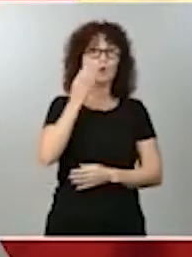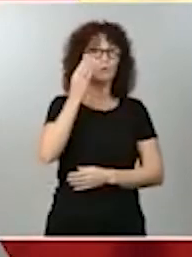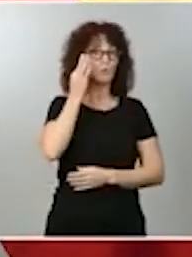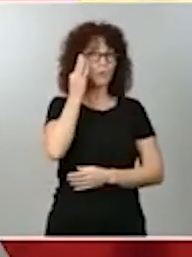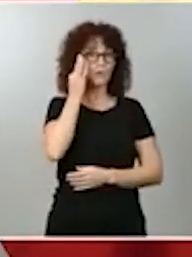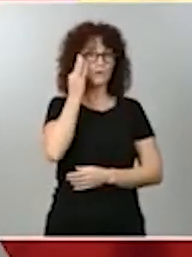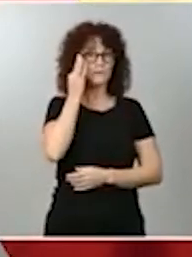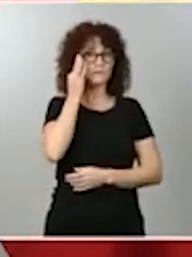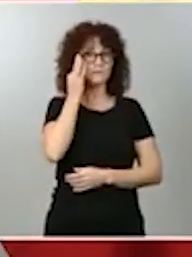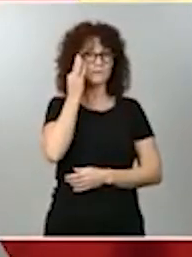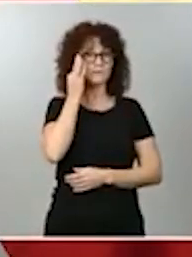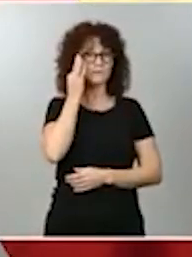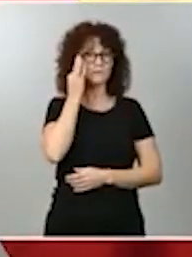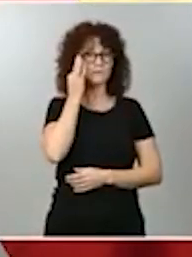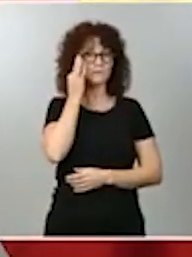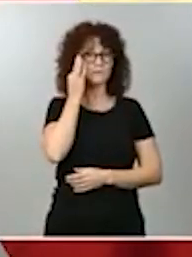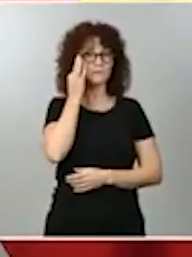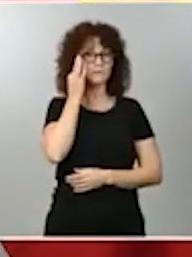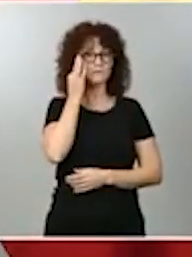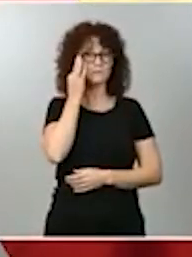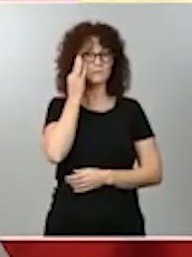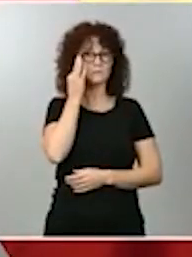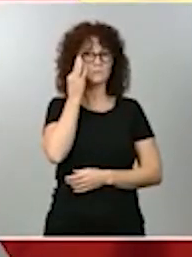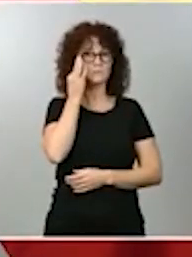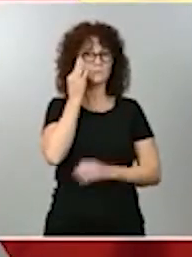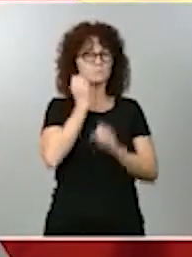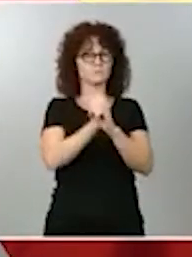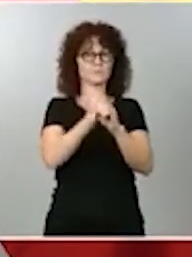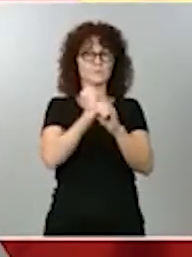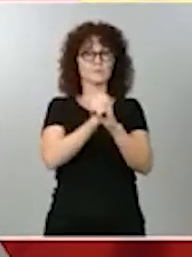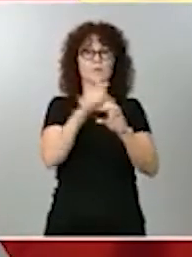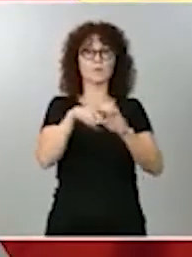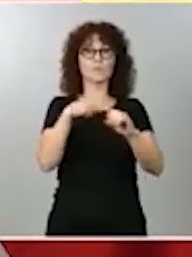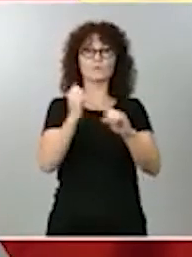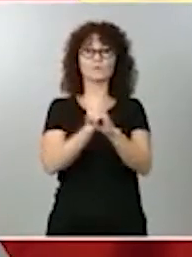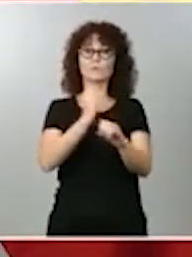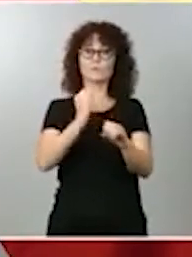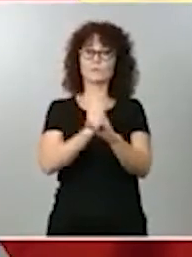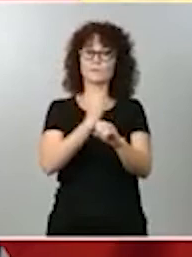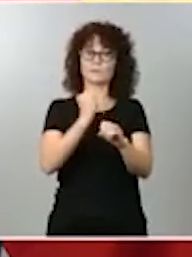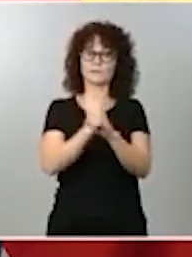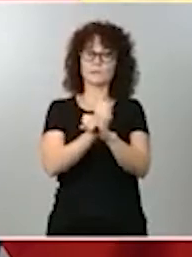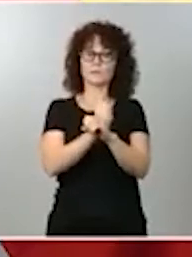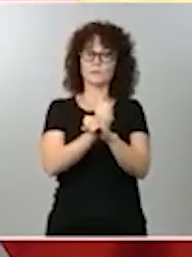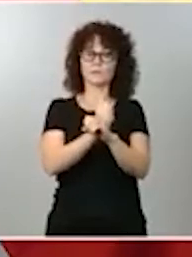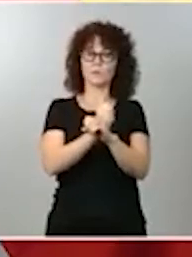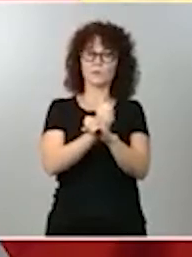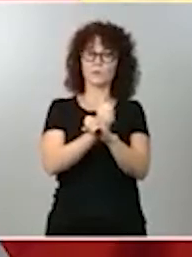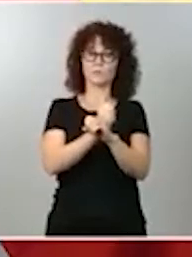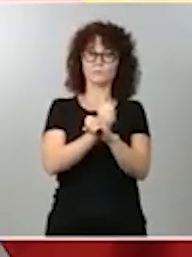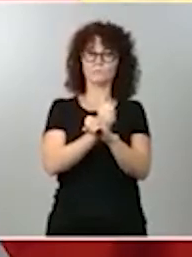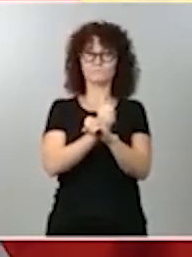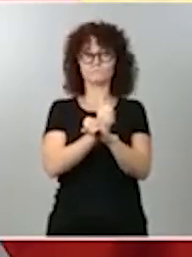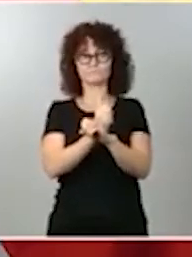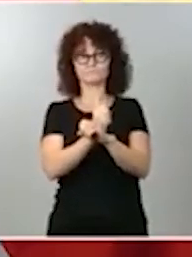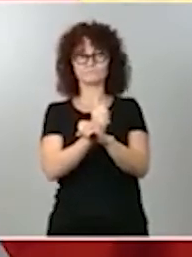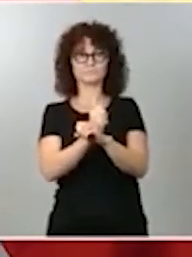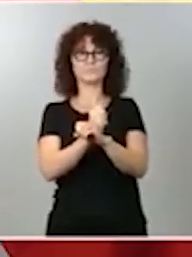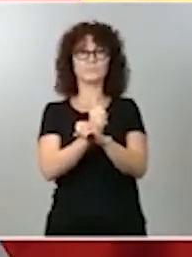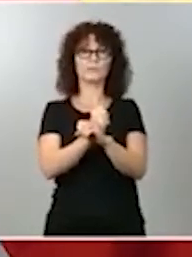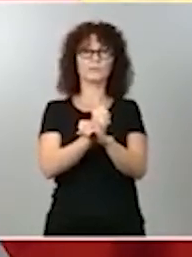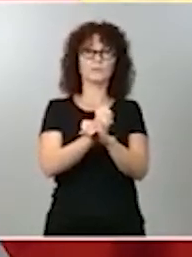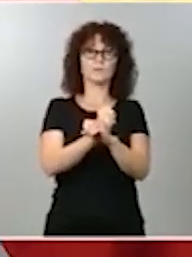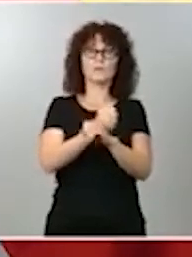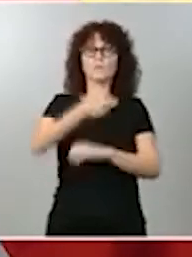femenino han desempeñado puestos de trabajo que han sido absolutamente esenciales,